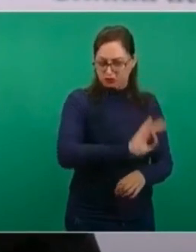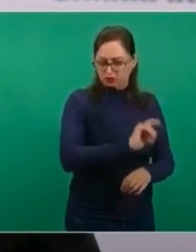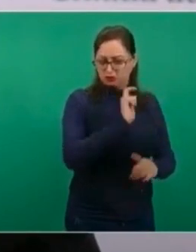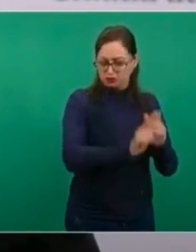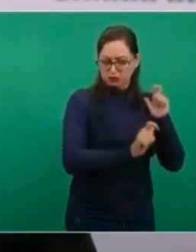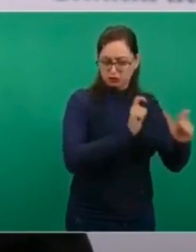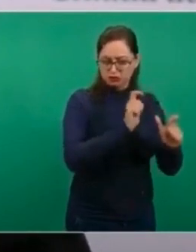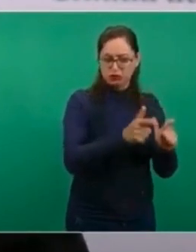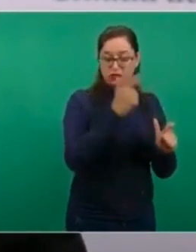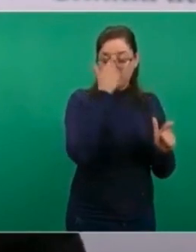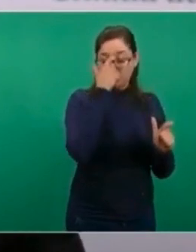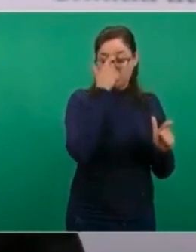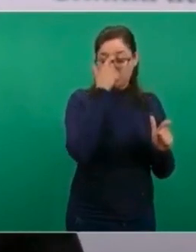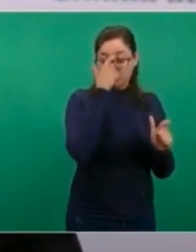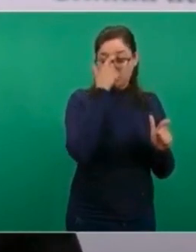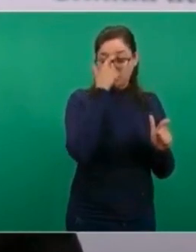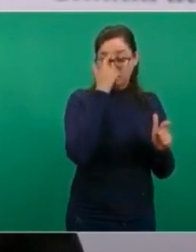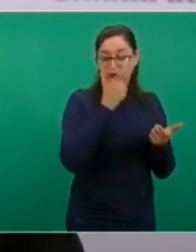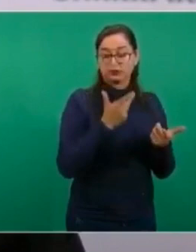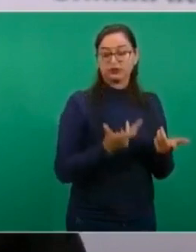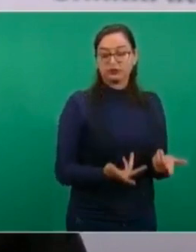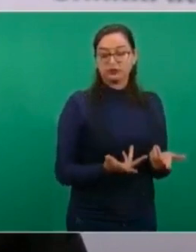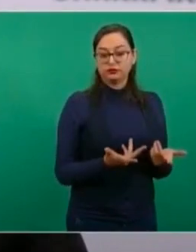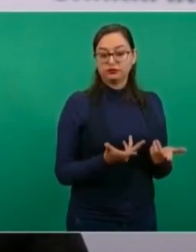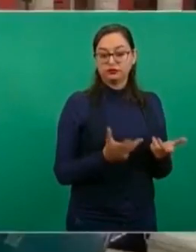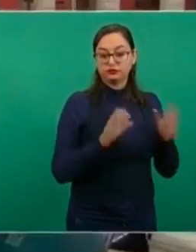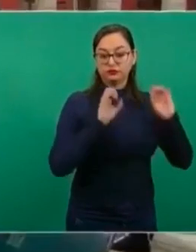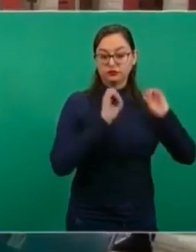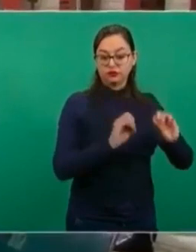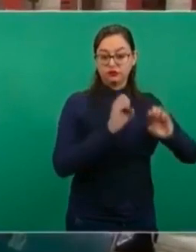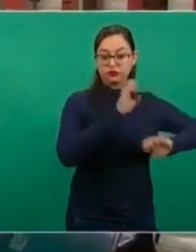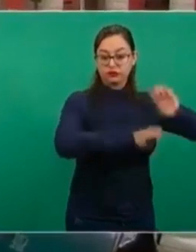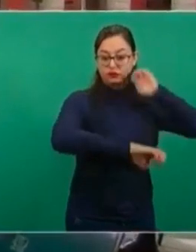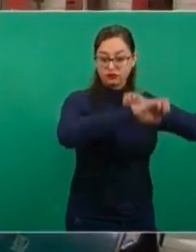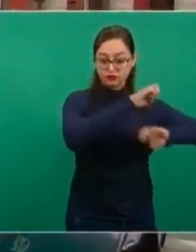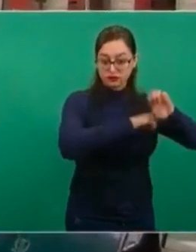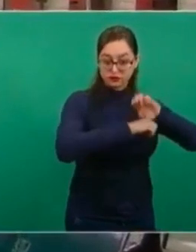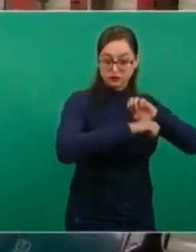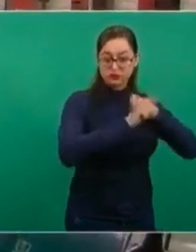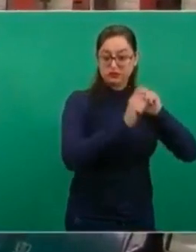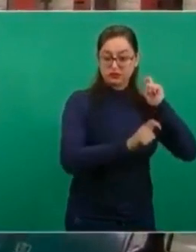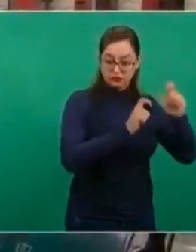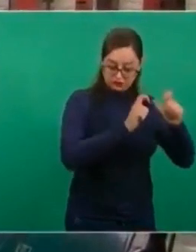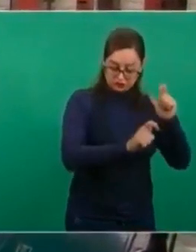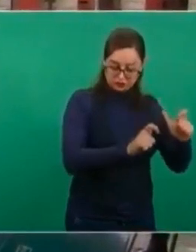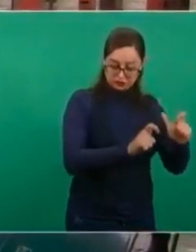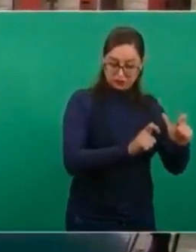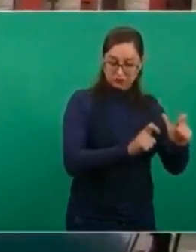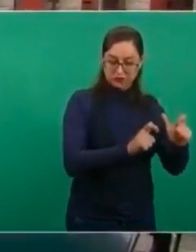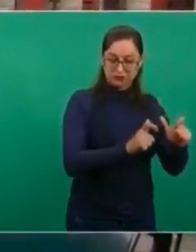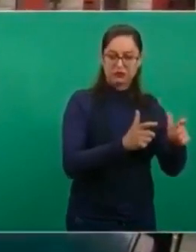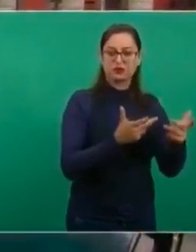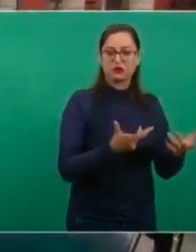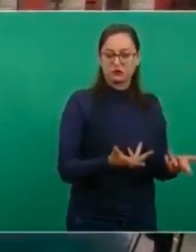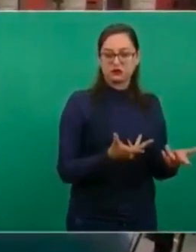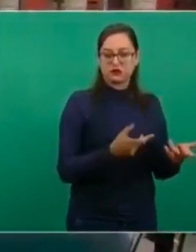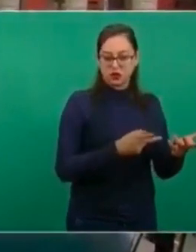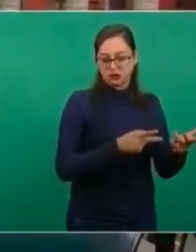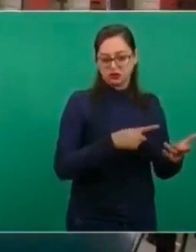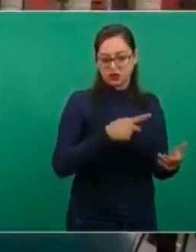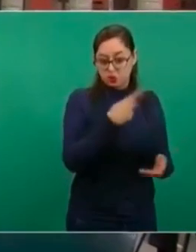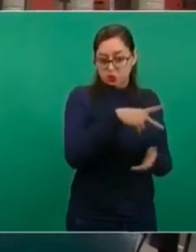cuotas o que trabajaban en una empresa, lo que se conoce como